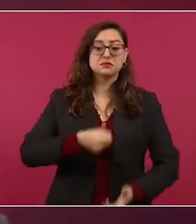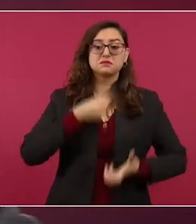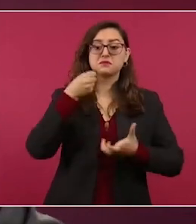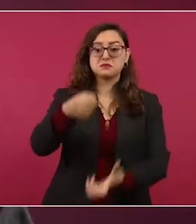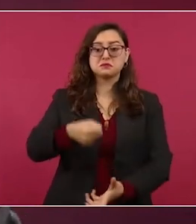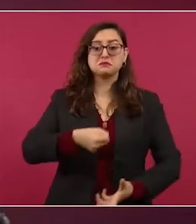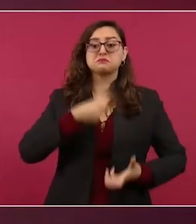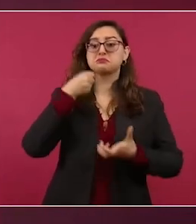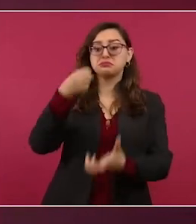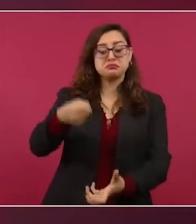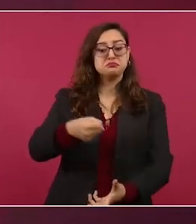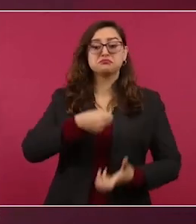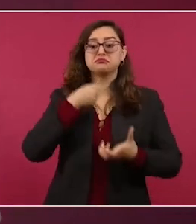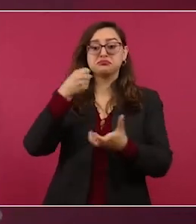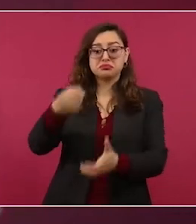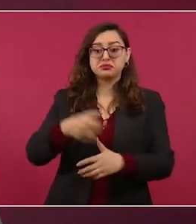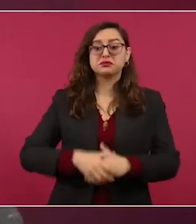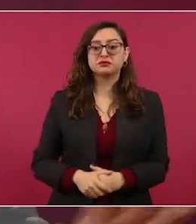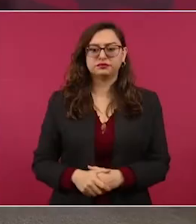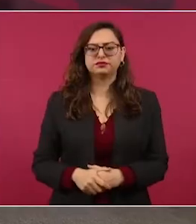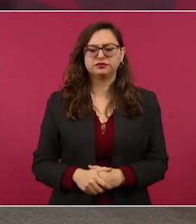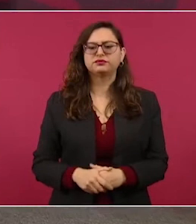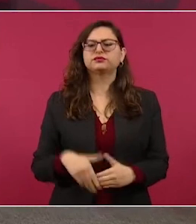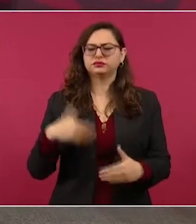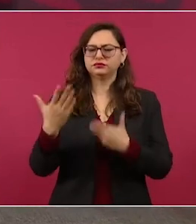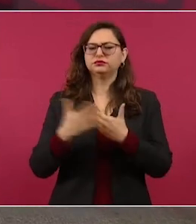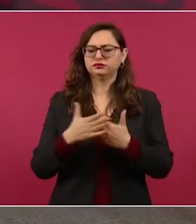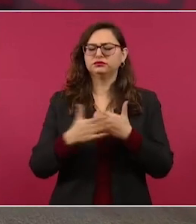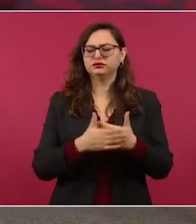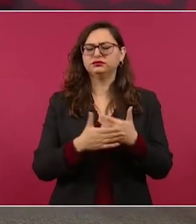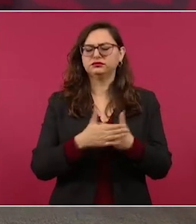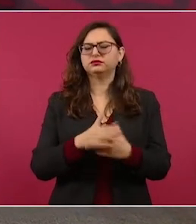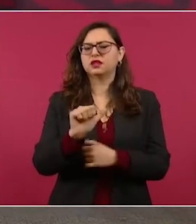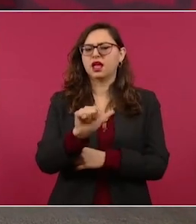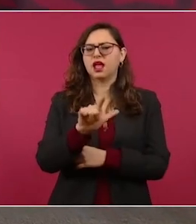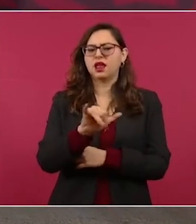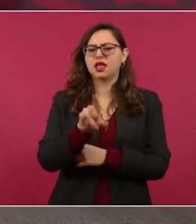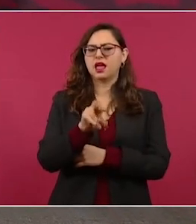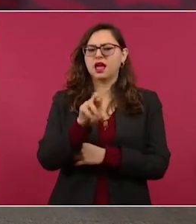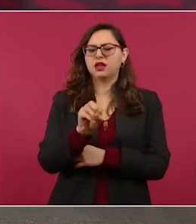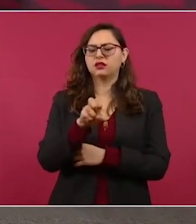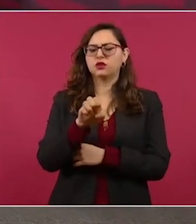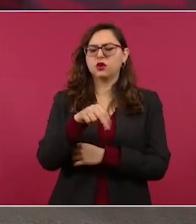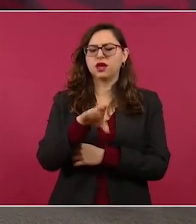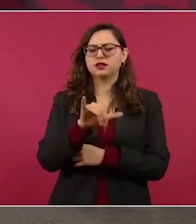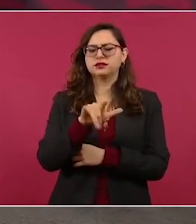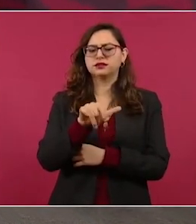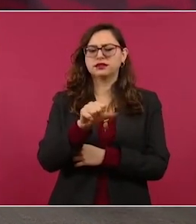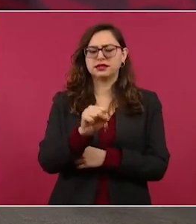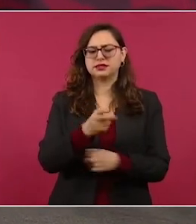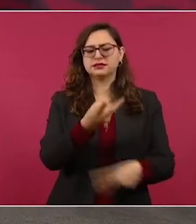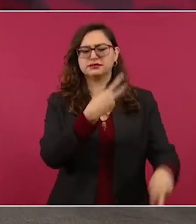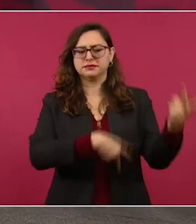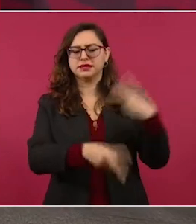les va a informar Alejandro Encinas, porque va a venir a dos temas,